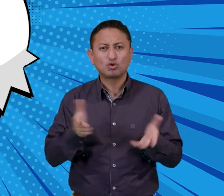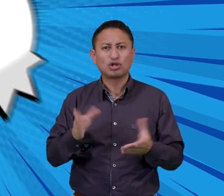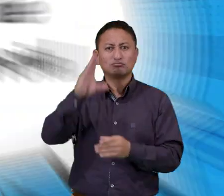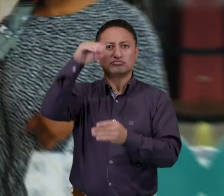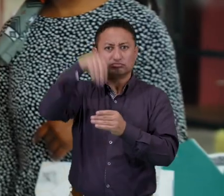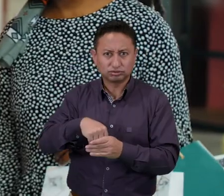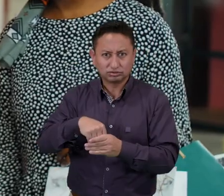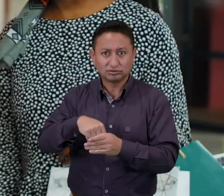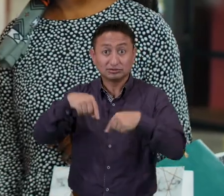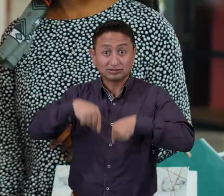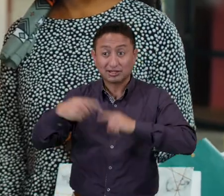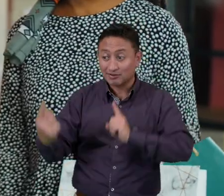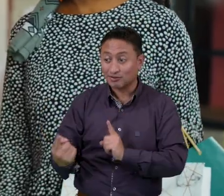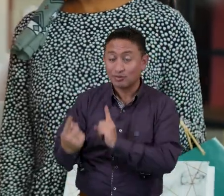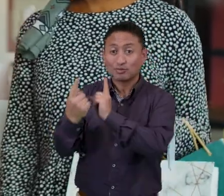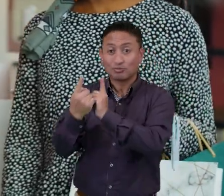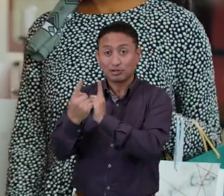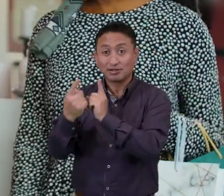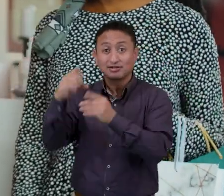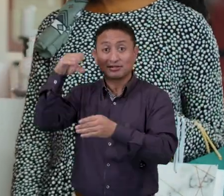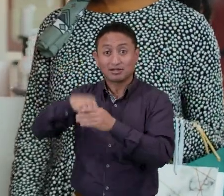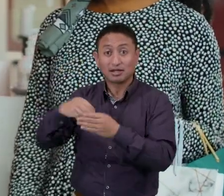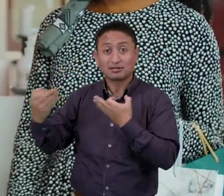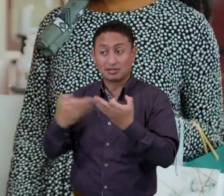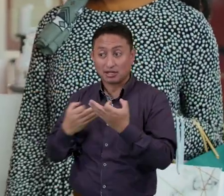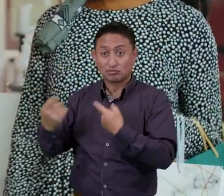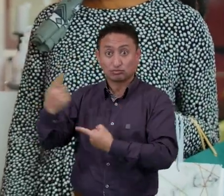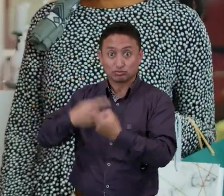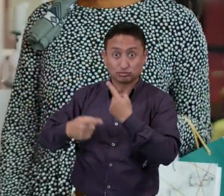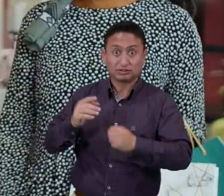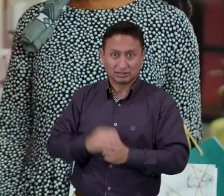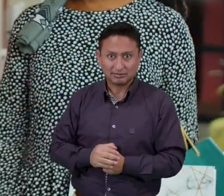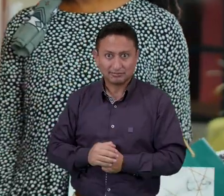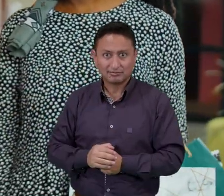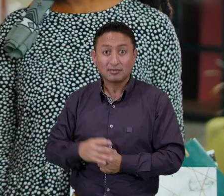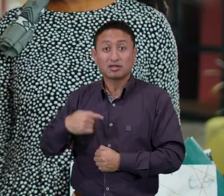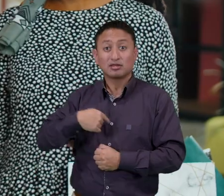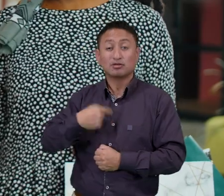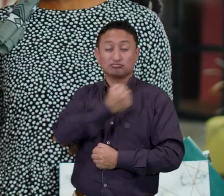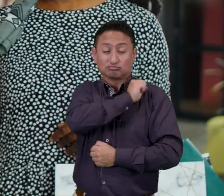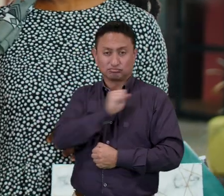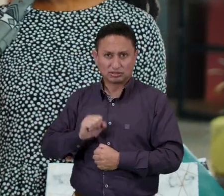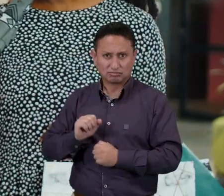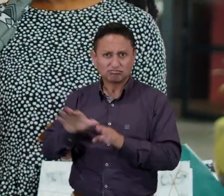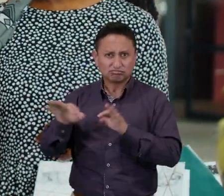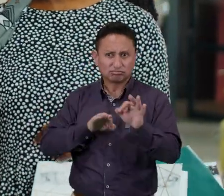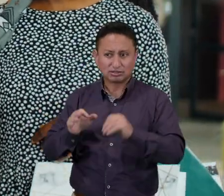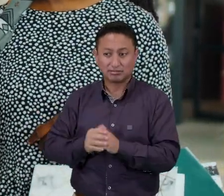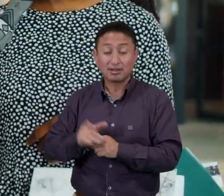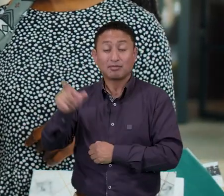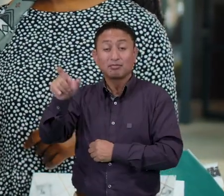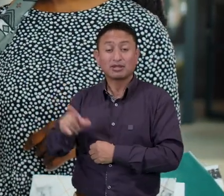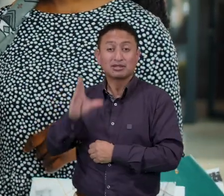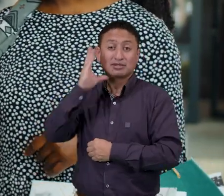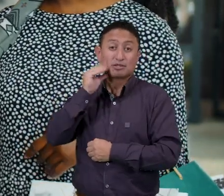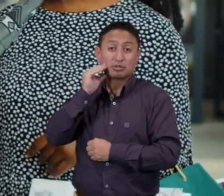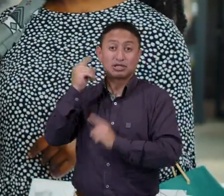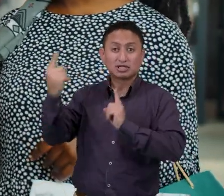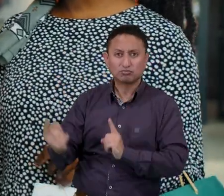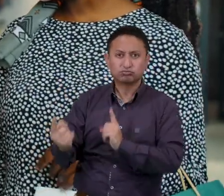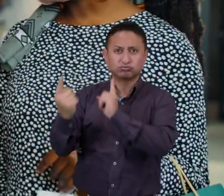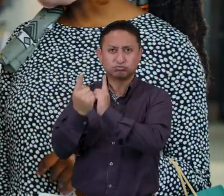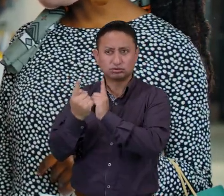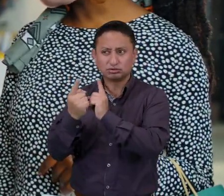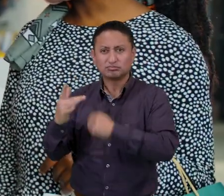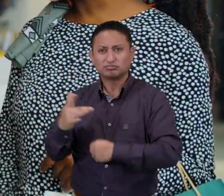presencial, son los encuentros en el establecimiento o punto de ventas. Yo le expliqué a Cisa que la experiencia del cliente en el punto de